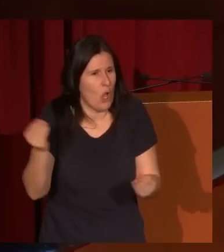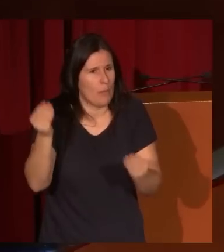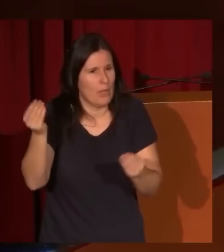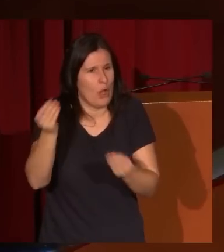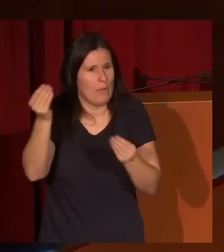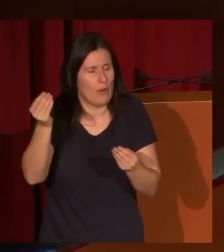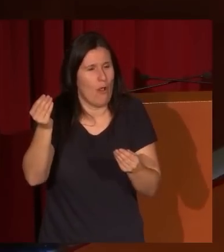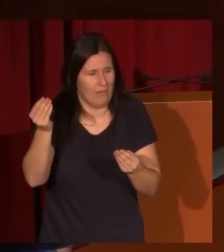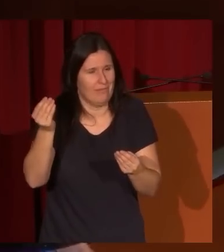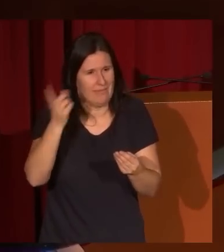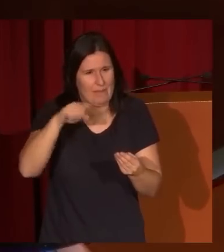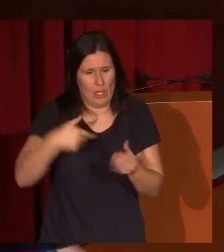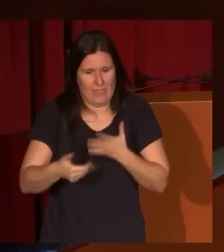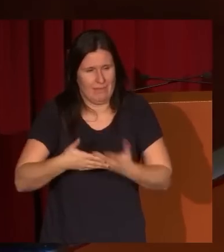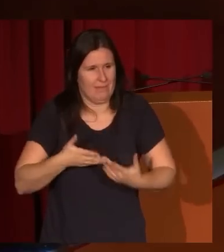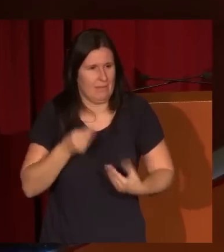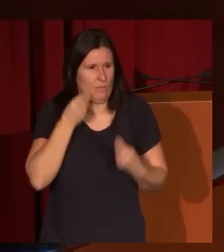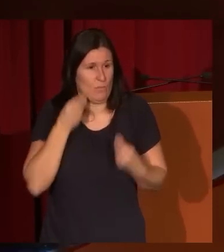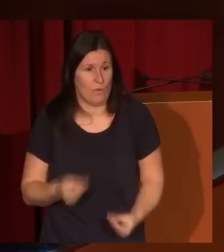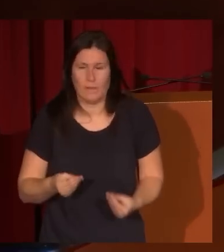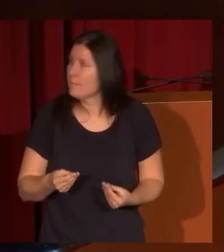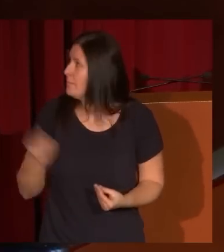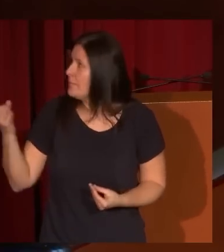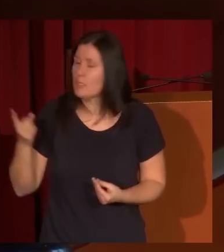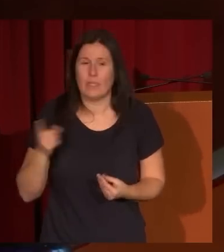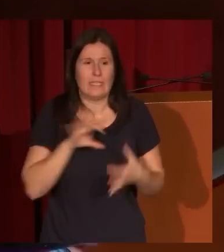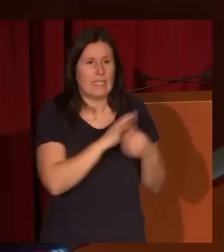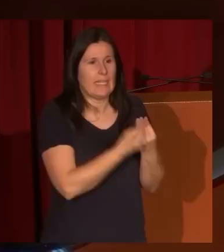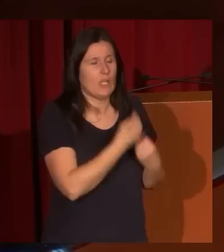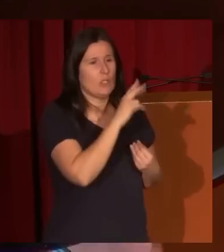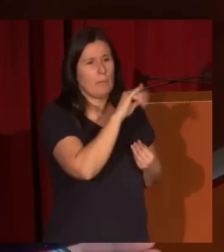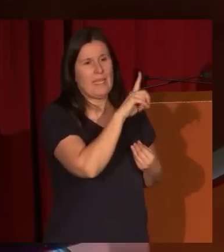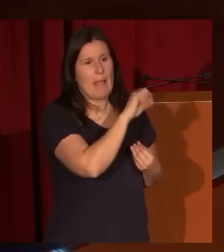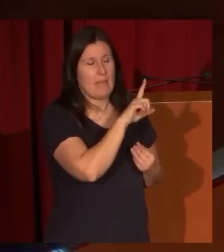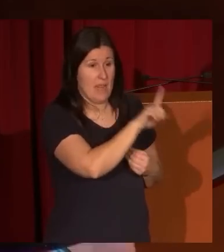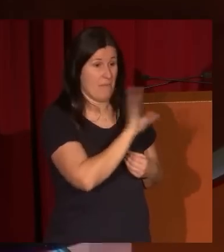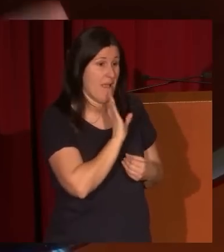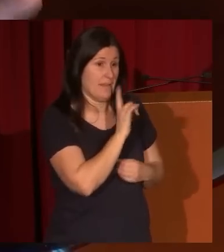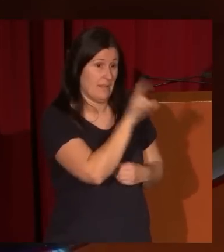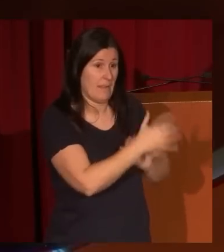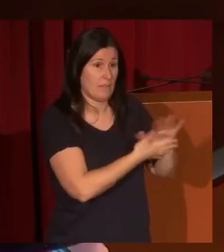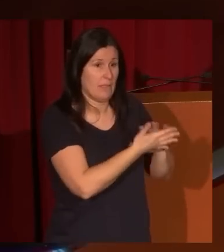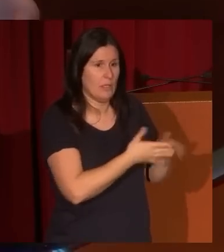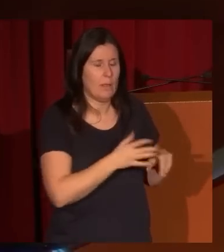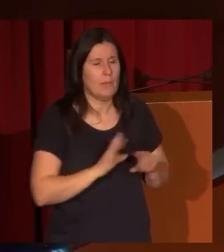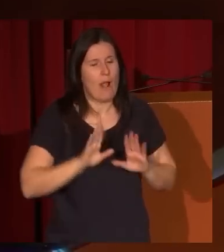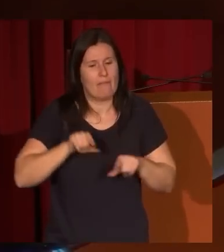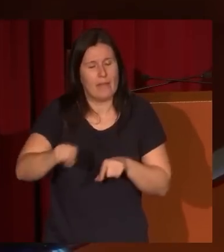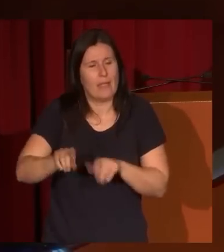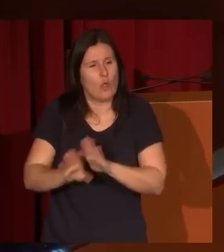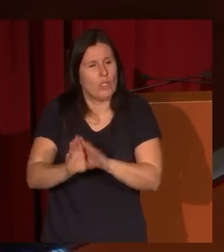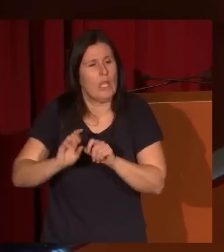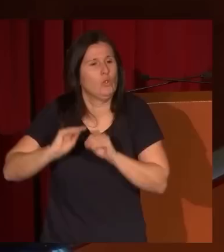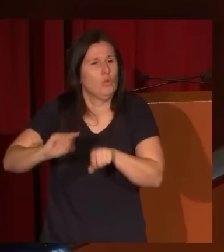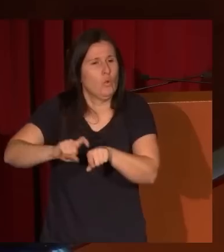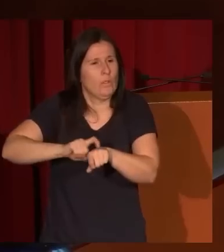entre manos, en esa cercanía a Genaro Pérez Villamil, pero sí que manteniendo una personalidad propia y de talla